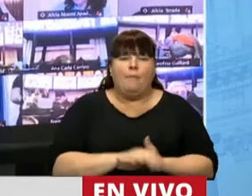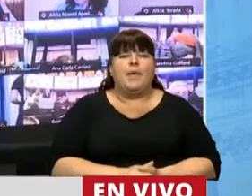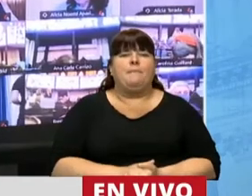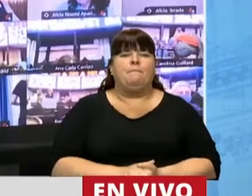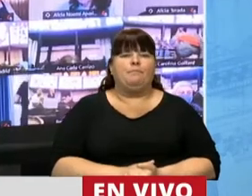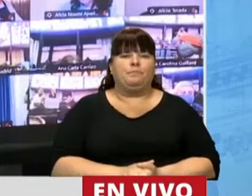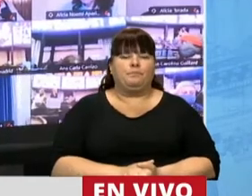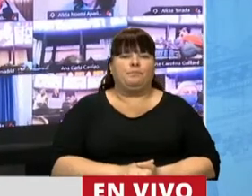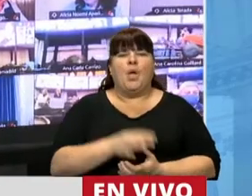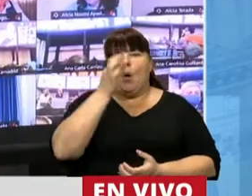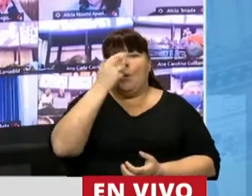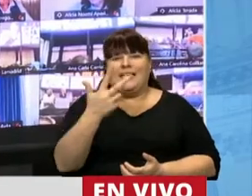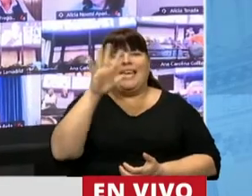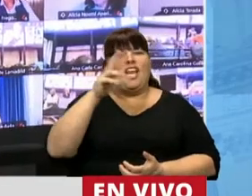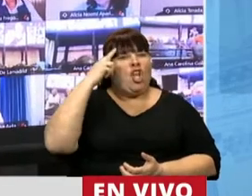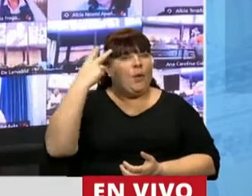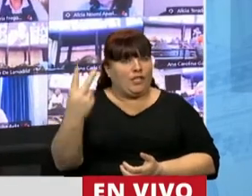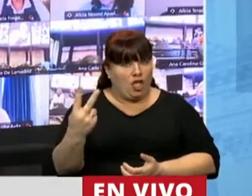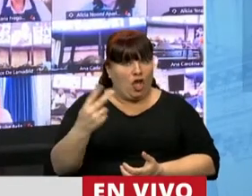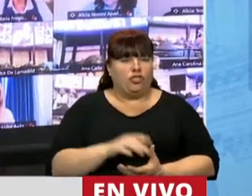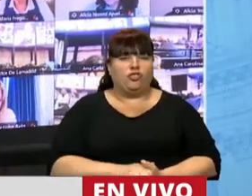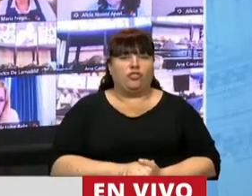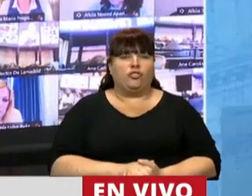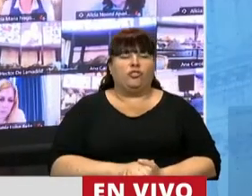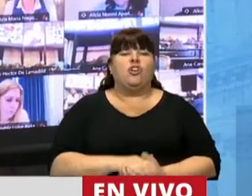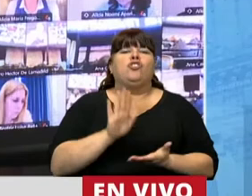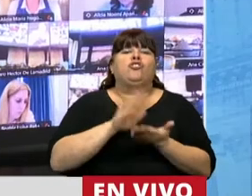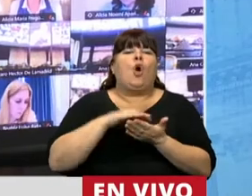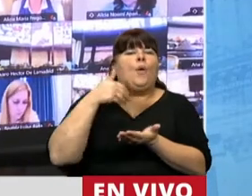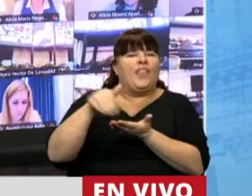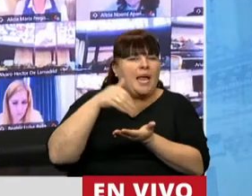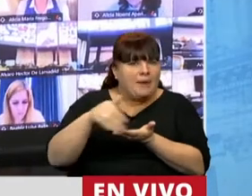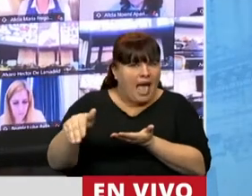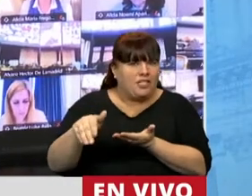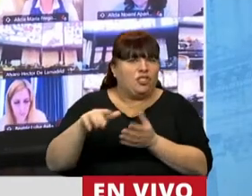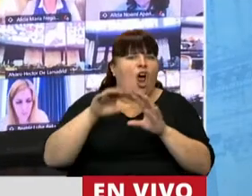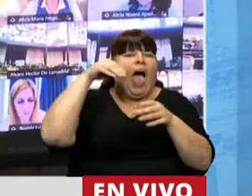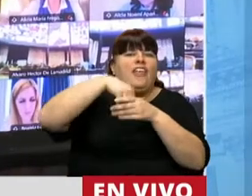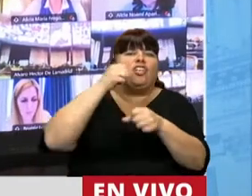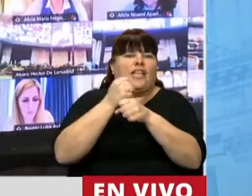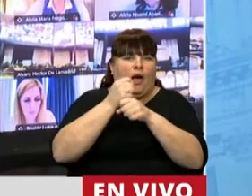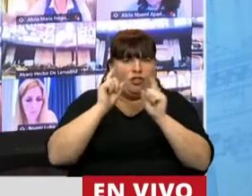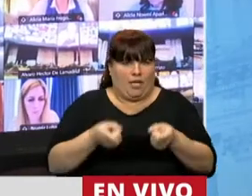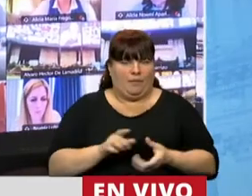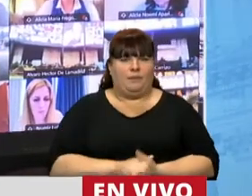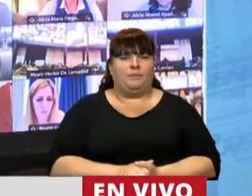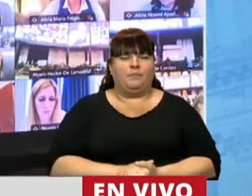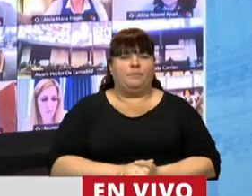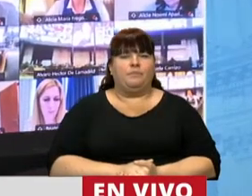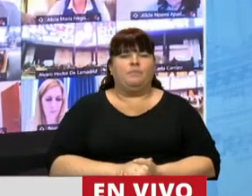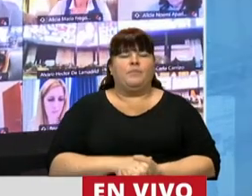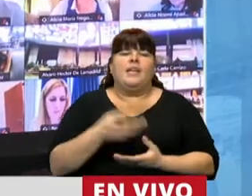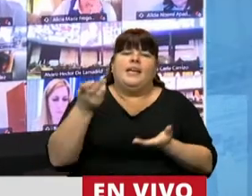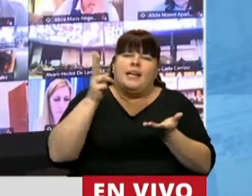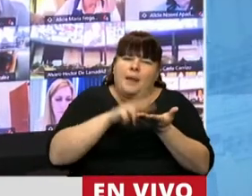También con la 23.592 de los actos de discriminación en el mundo del trabajo también. Y